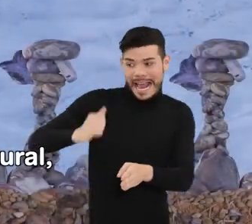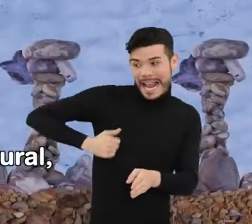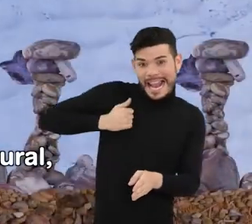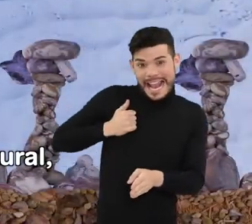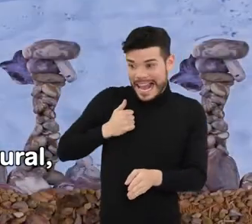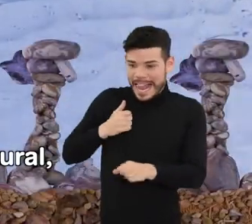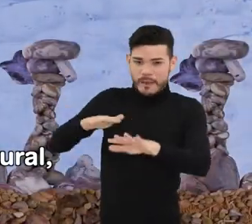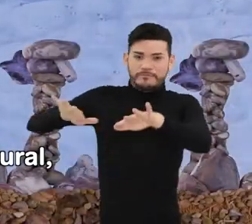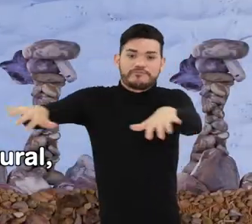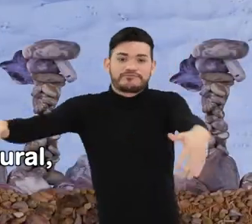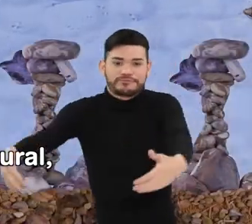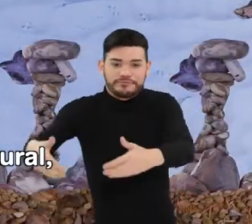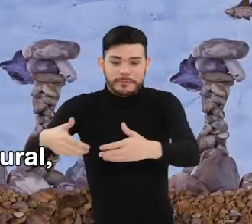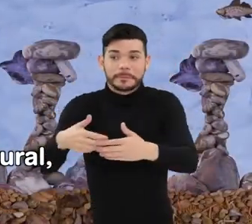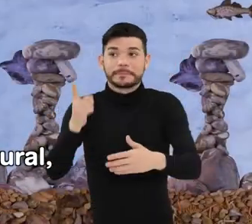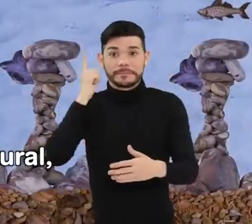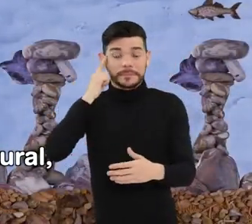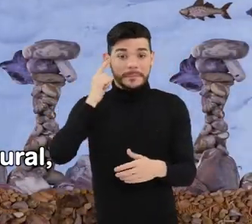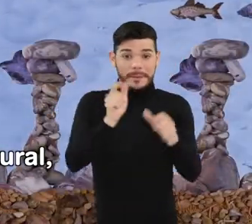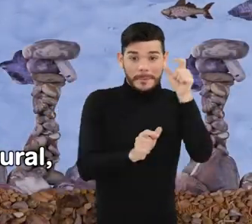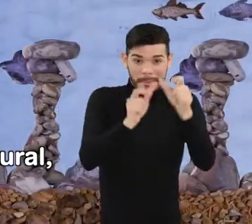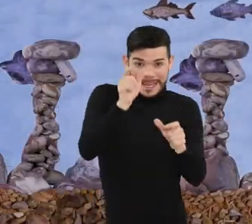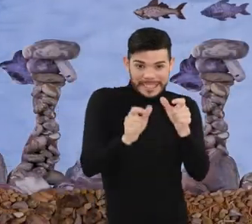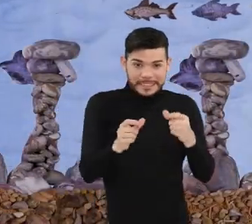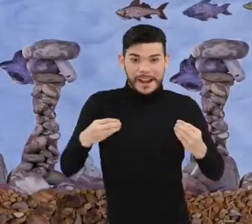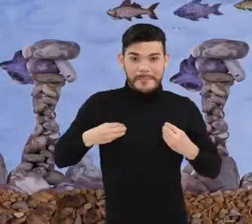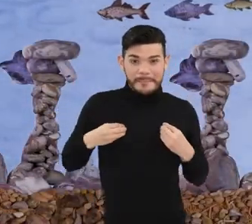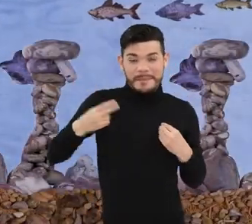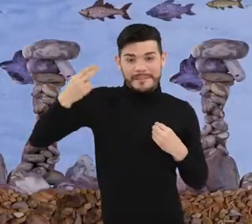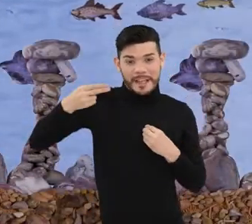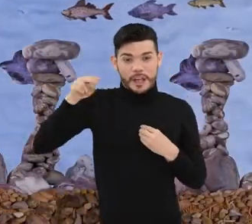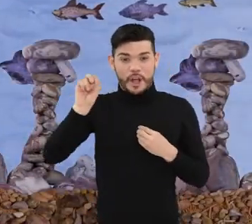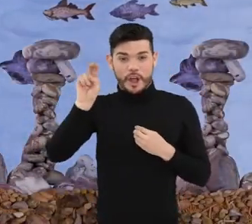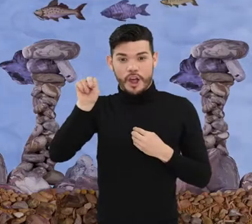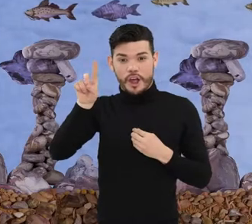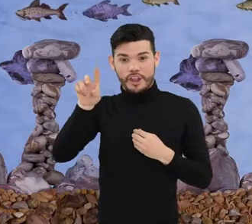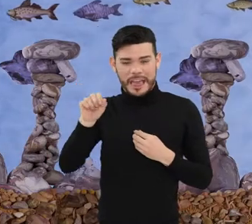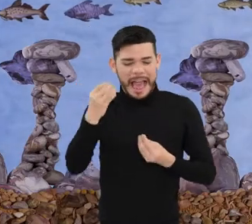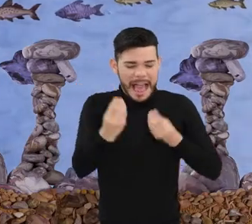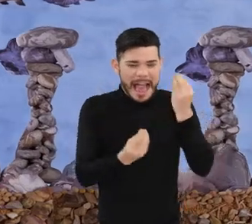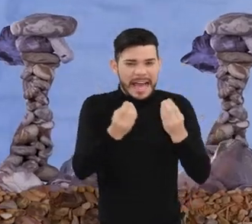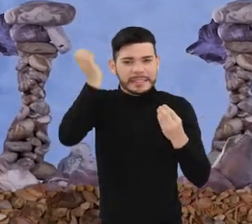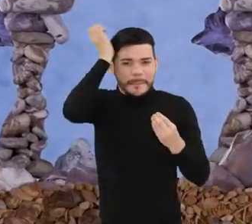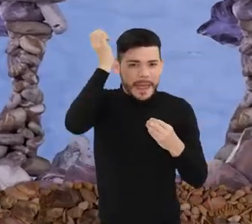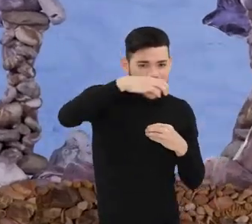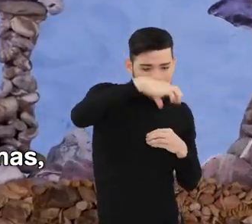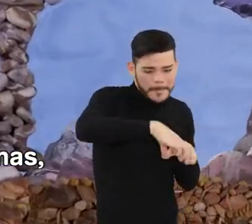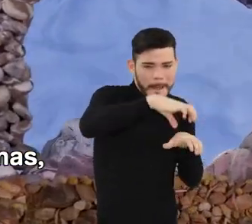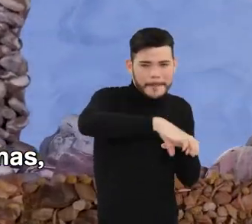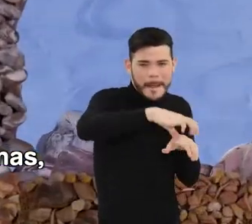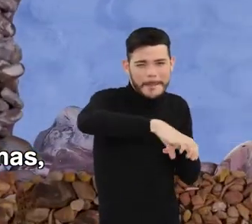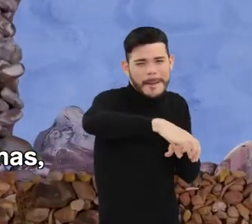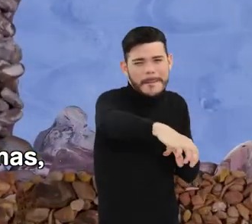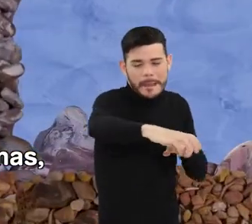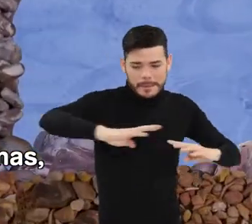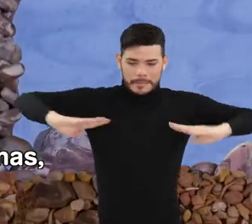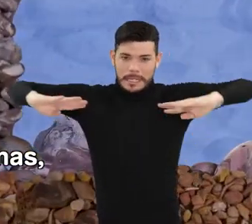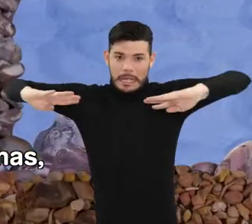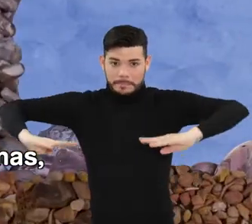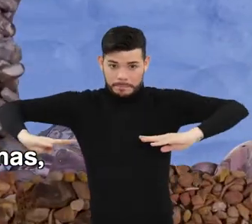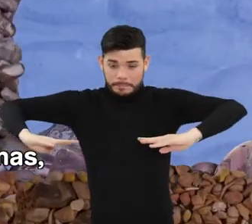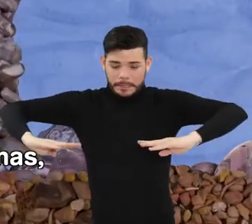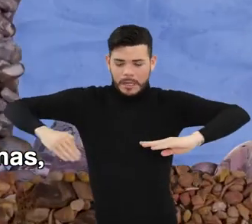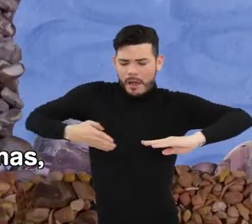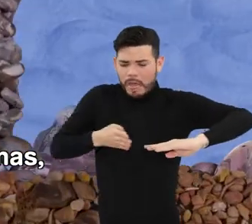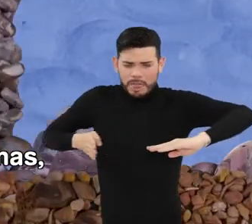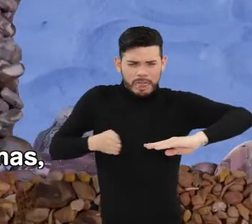Buscando aprovechar este fenómeno natural, los pescadores de onda han construido en las orillas unas estructuras de piedra